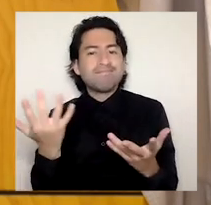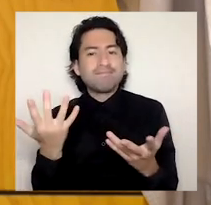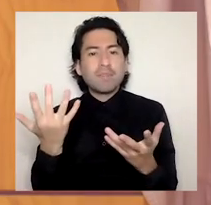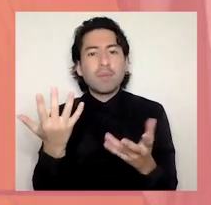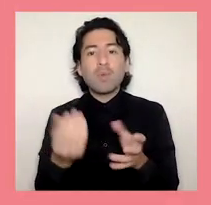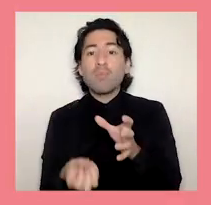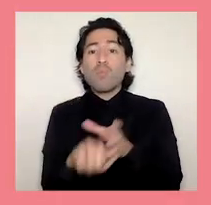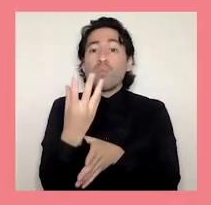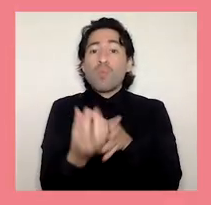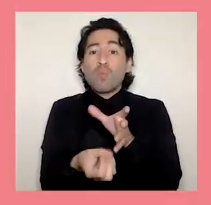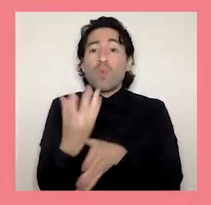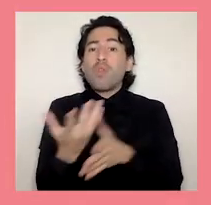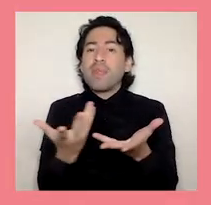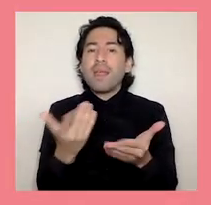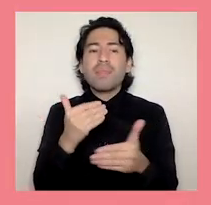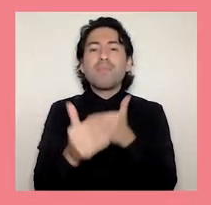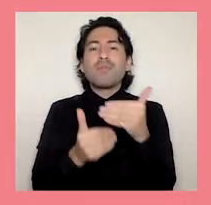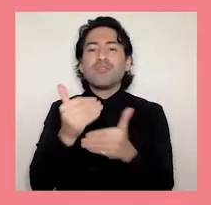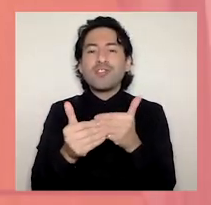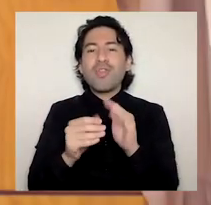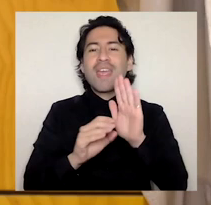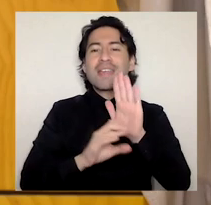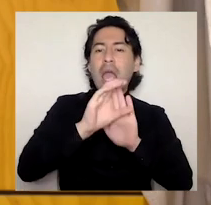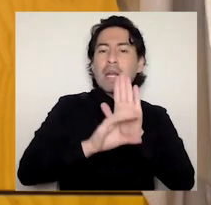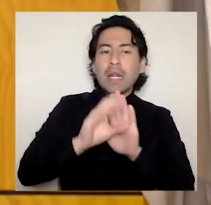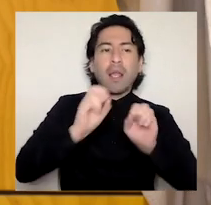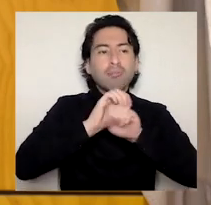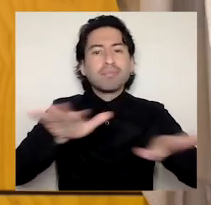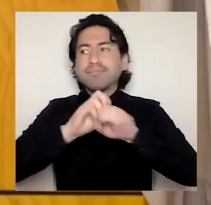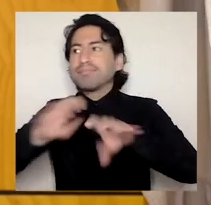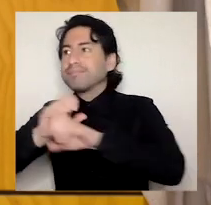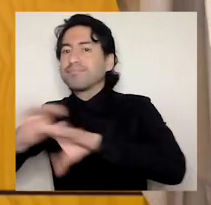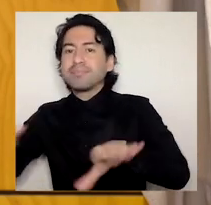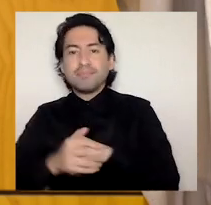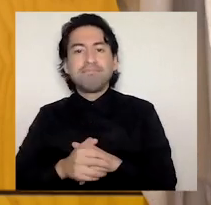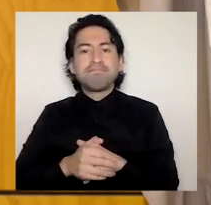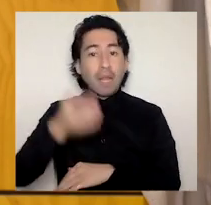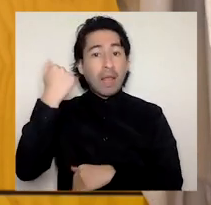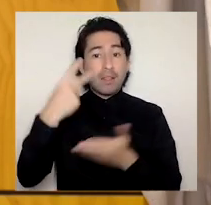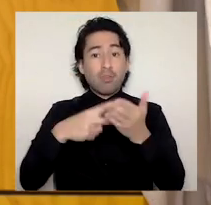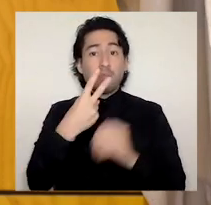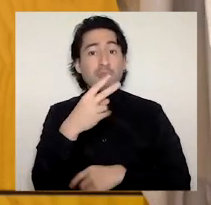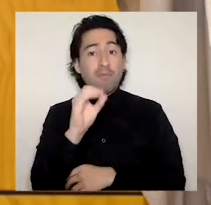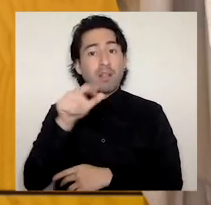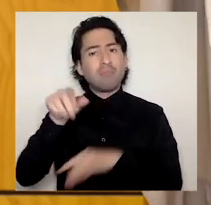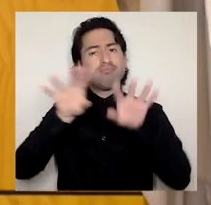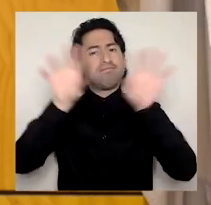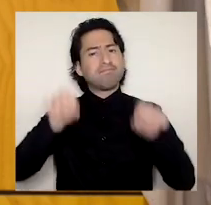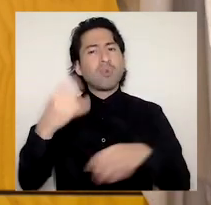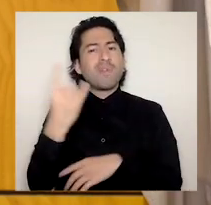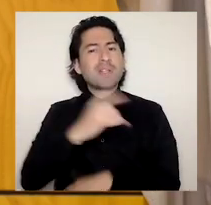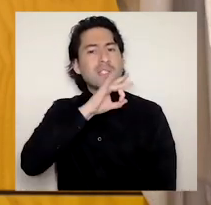modernización del proceso de difusión de carreras. En el año 2020, el sistema universitario chileno sufrió